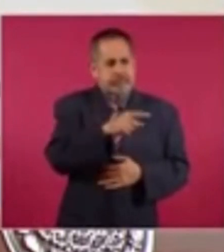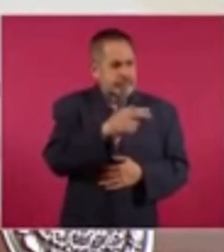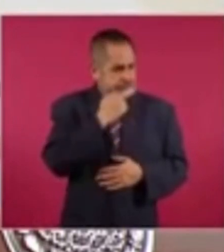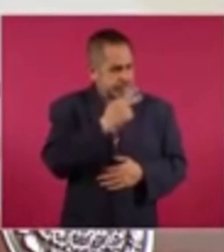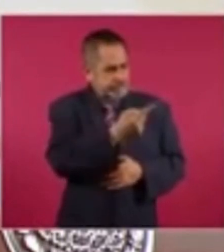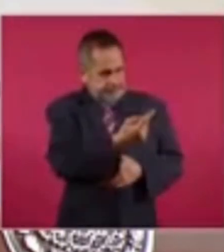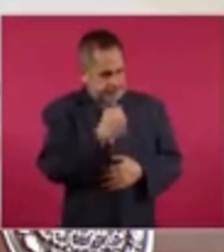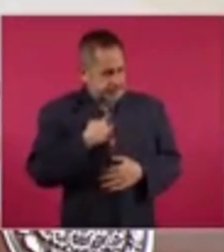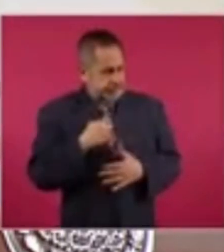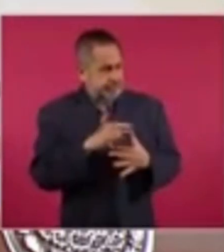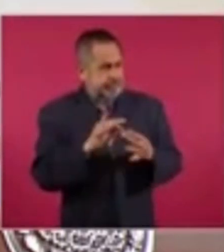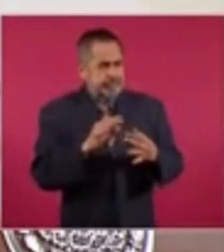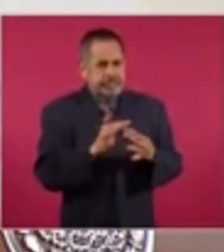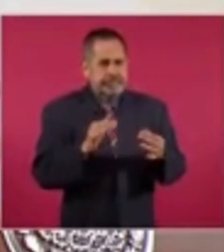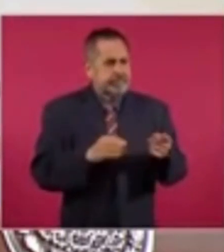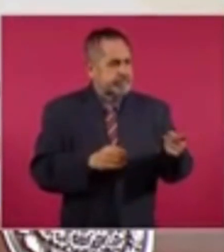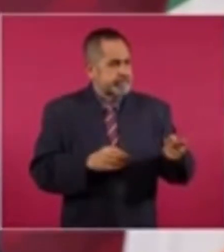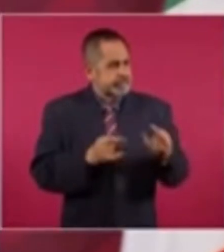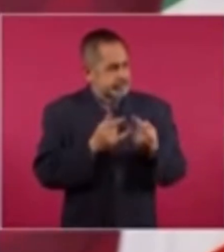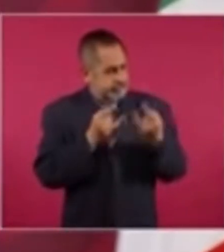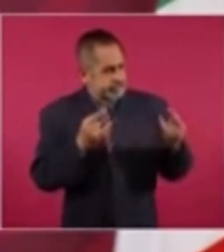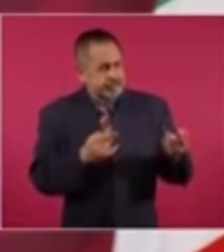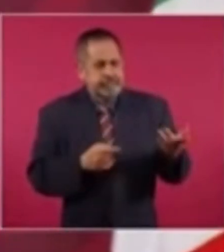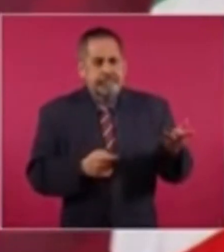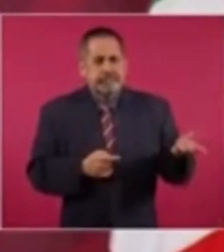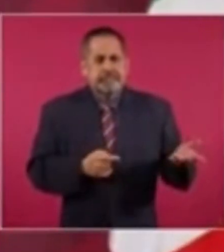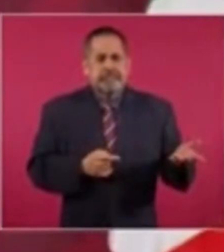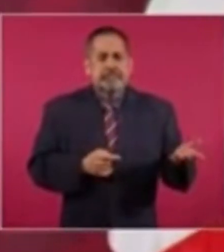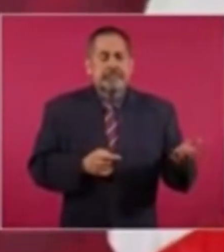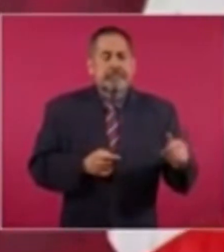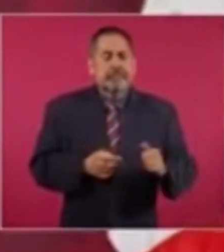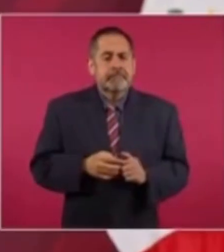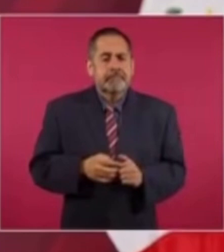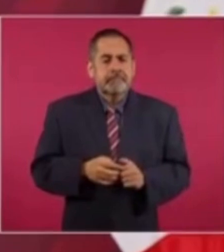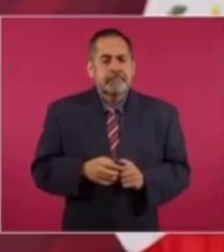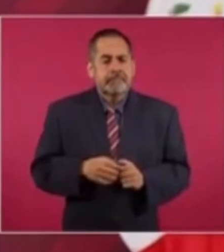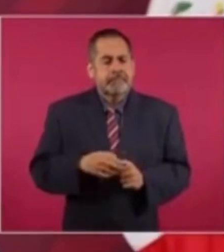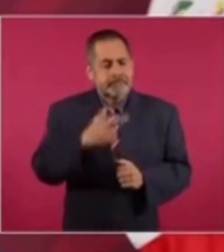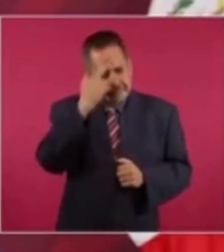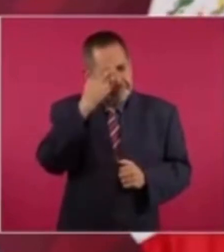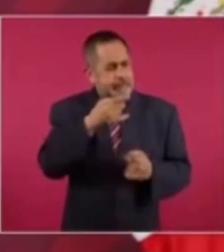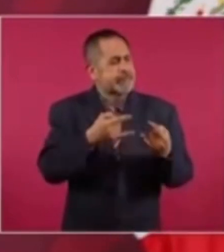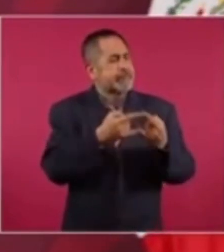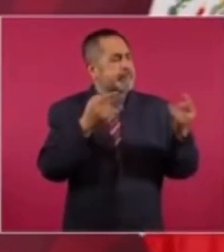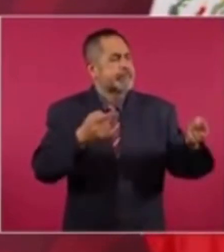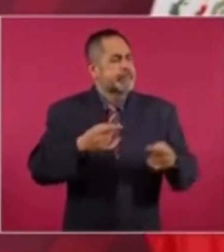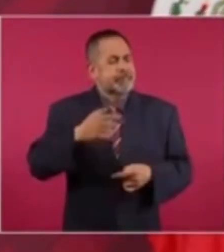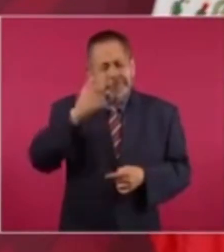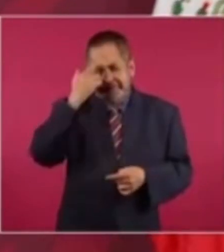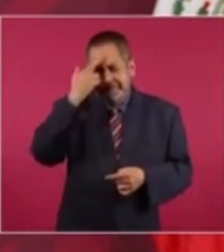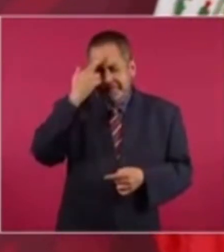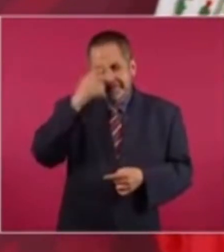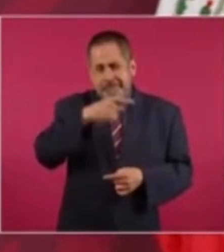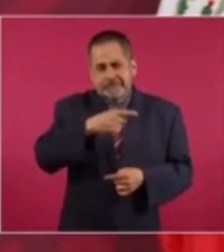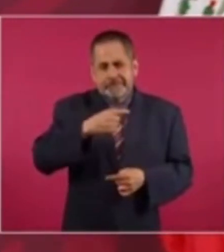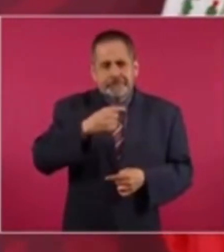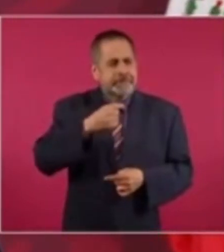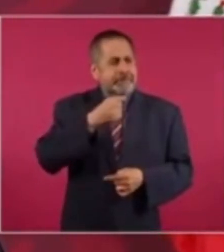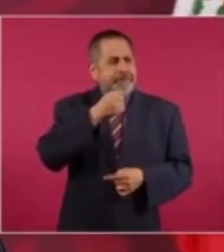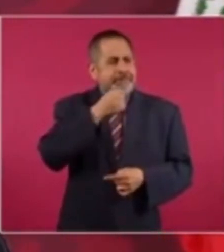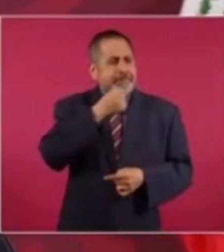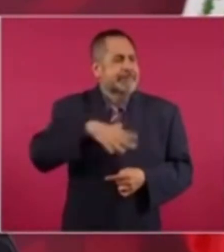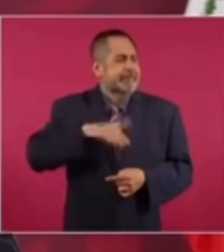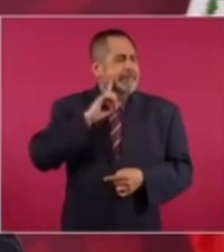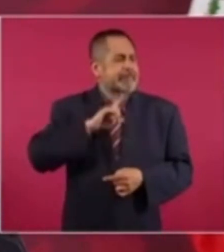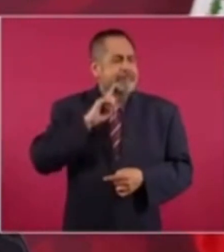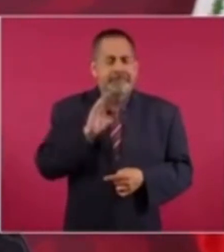de la niña Frida Sofía,